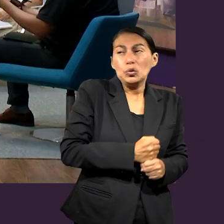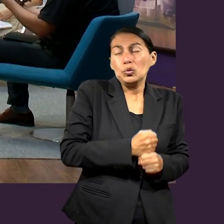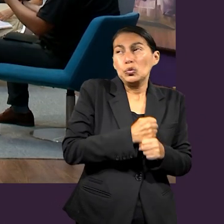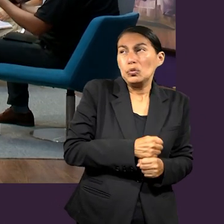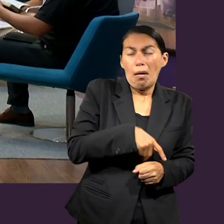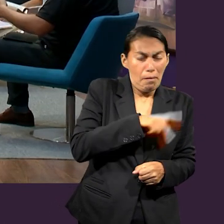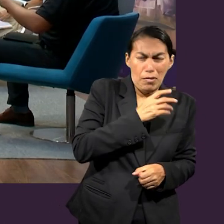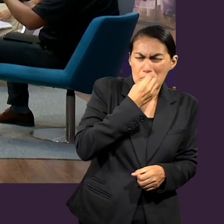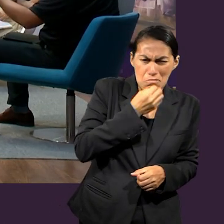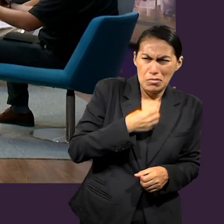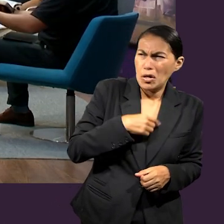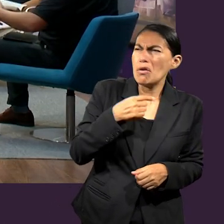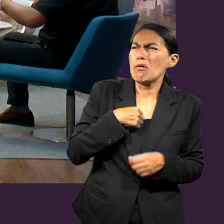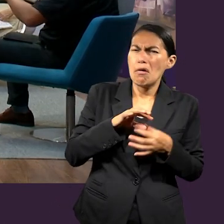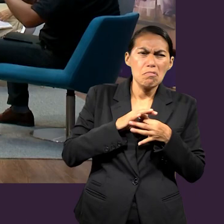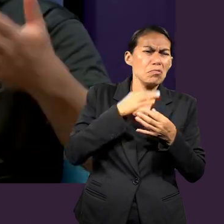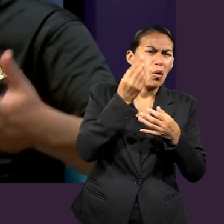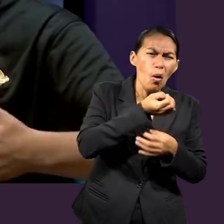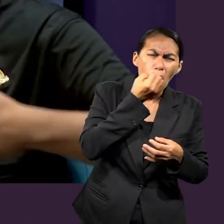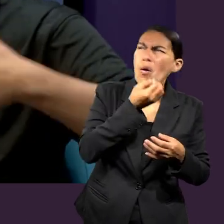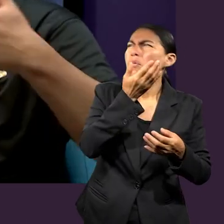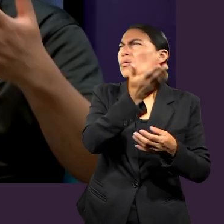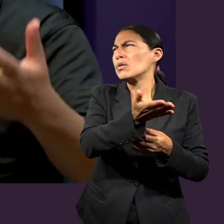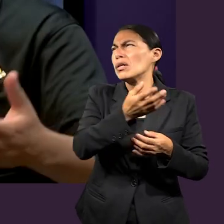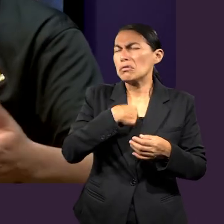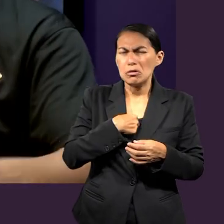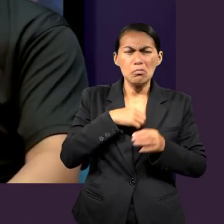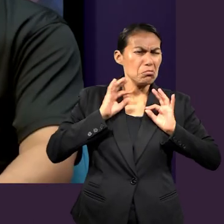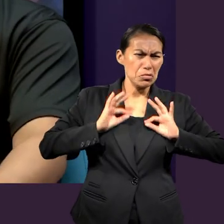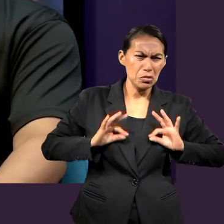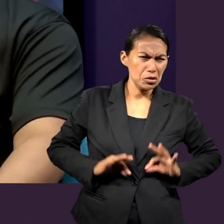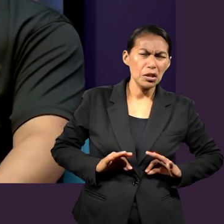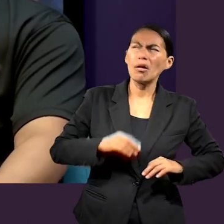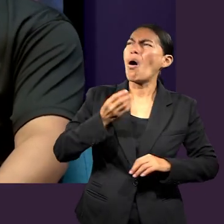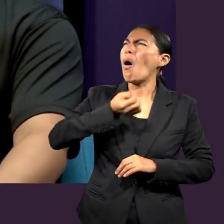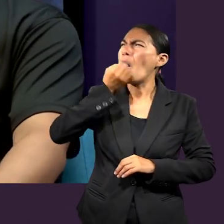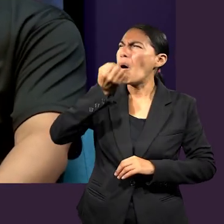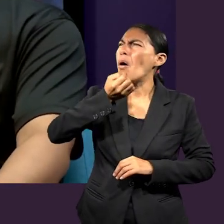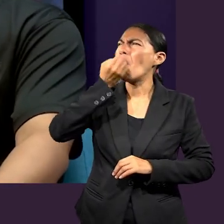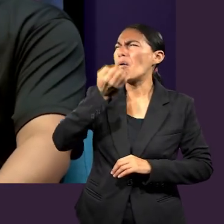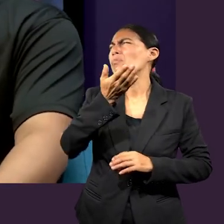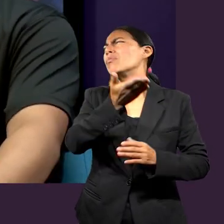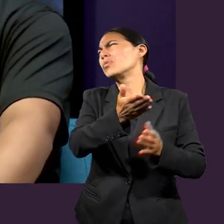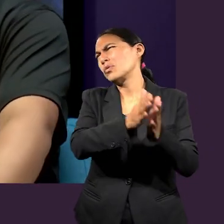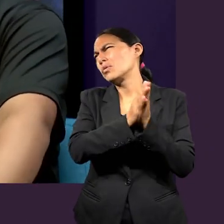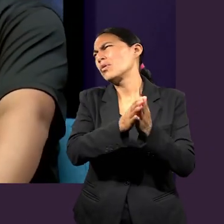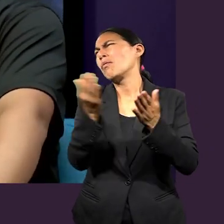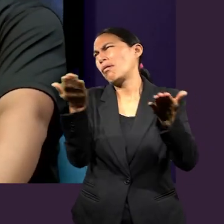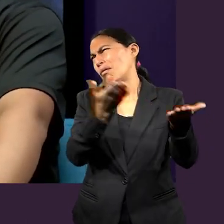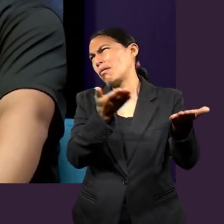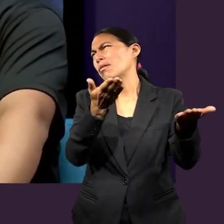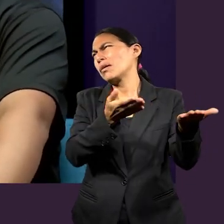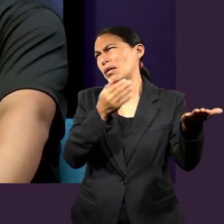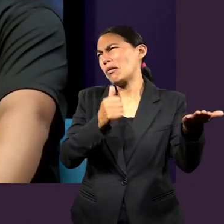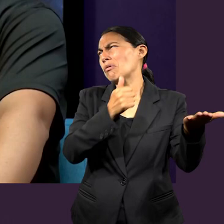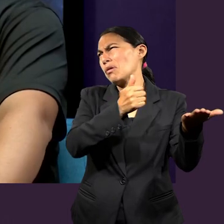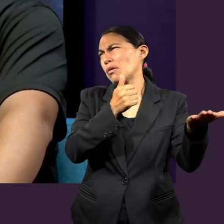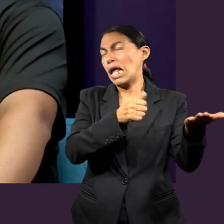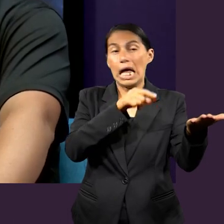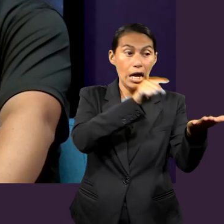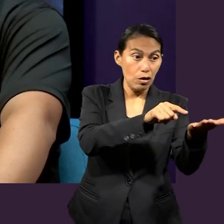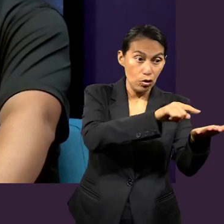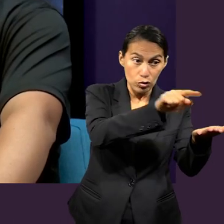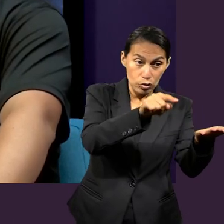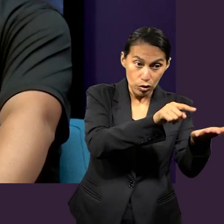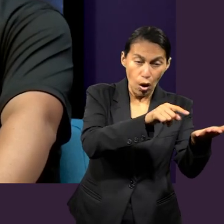viviendo, miren, la oración, lloro por ustedes, me edifico, crezco. Y entonces yo creo que eso está también detrás de esta parte de